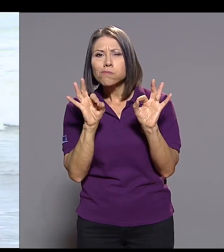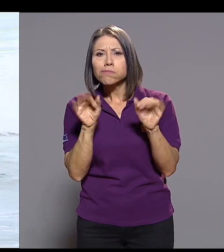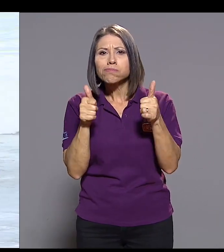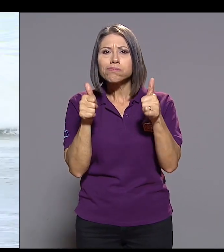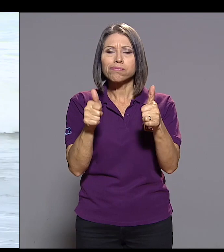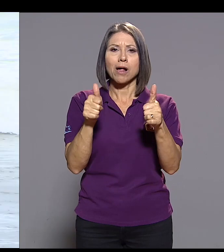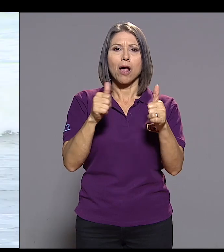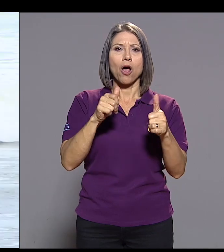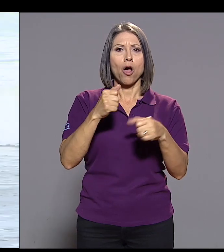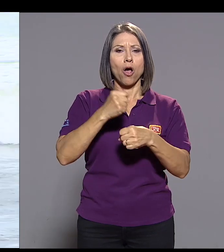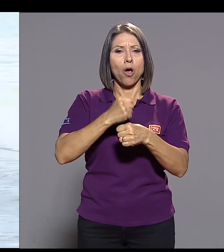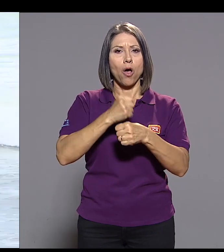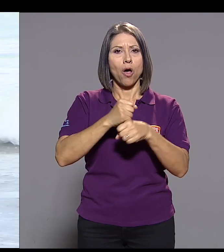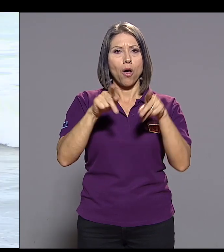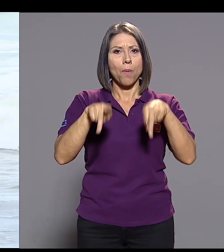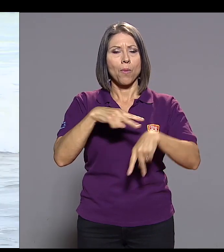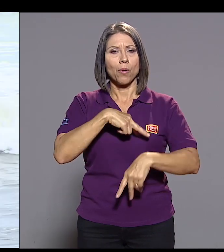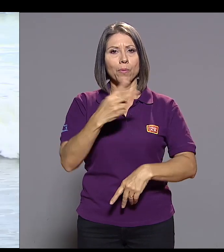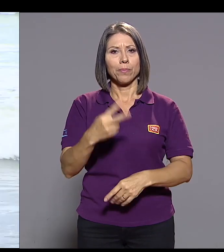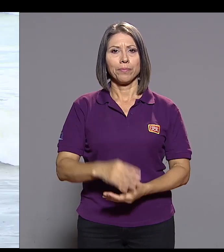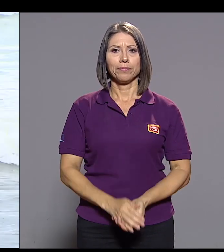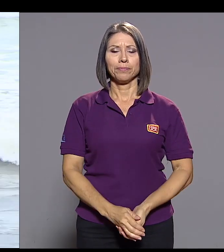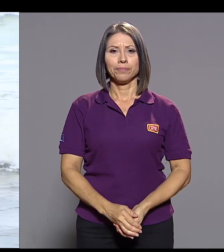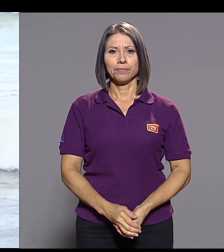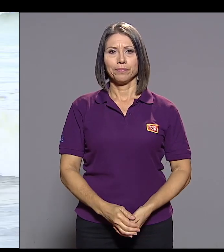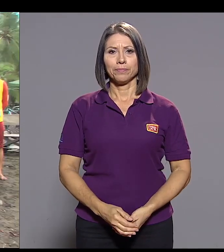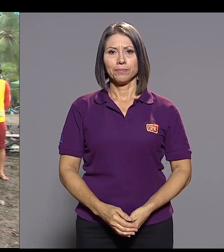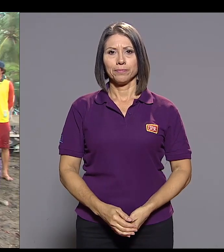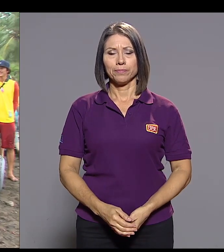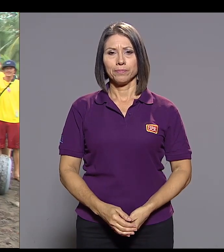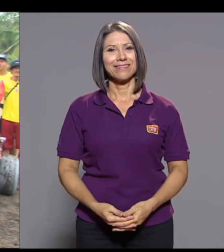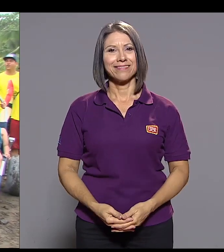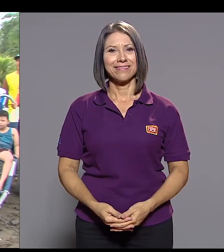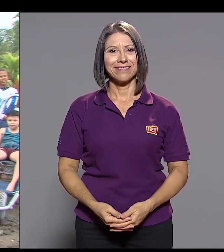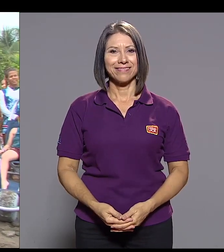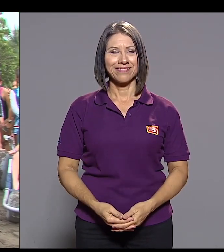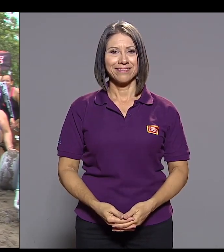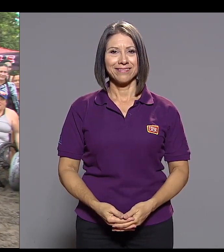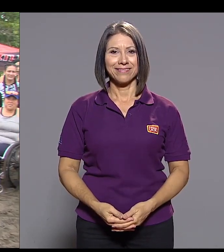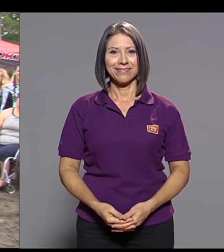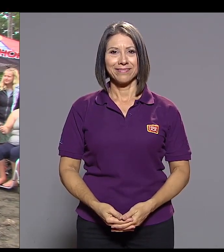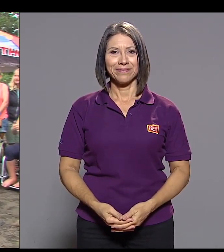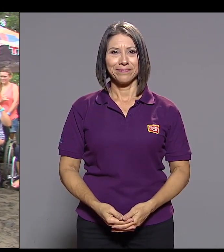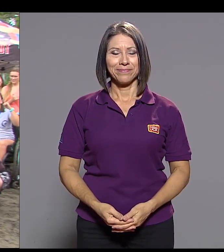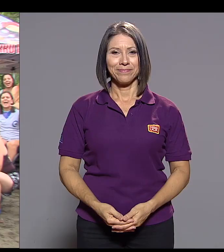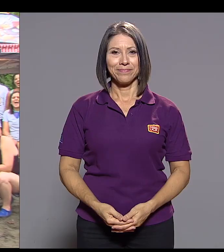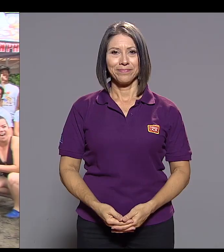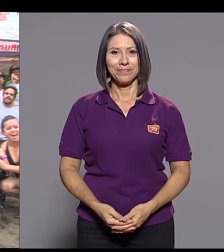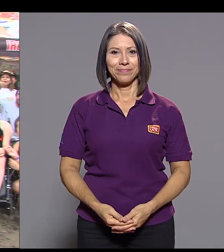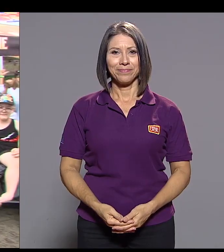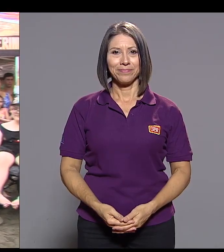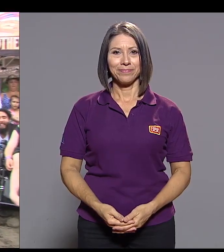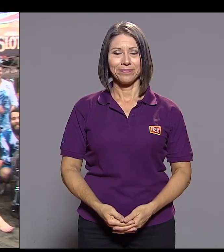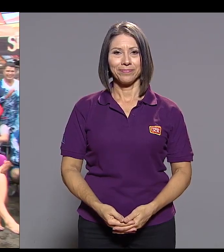tener un proceso de filtraje, de voluntariado. ¡Surra, todos arriba!